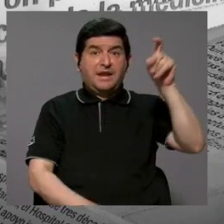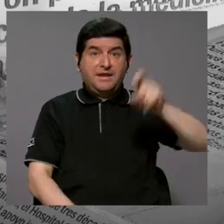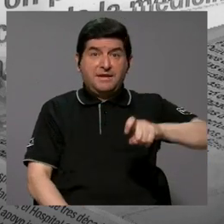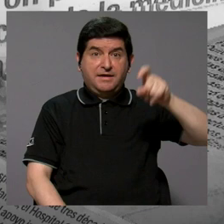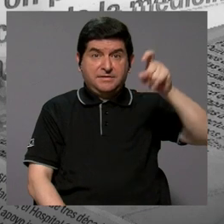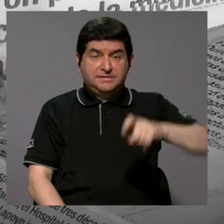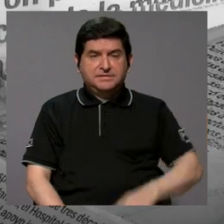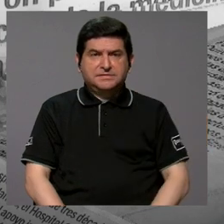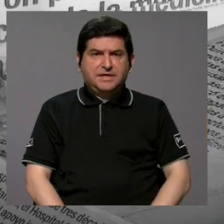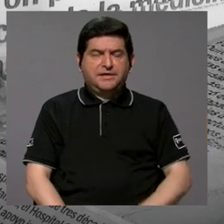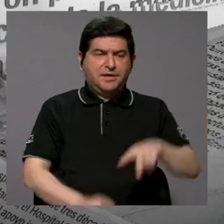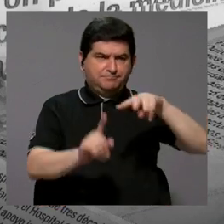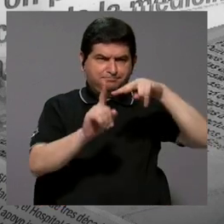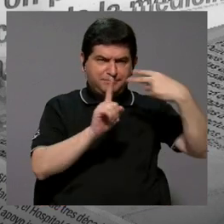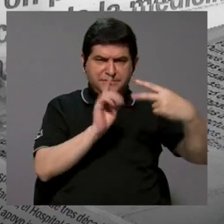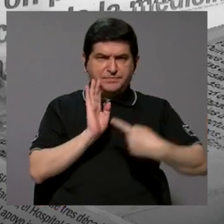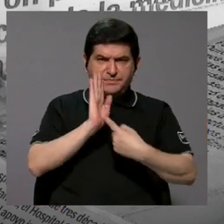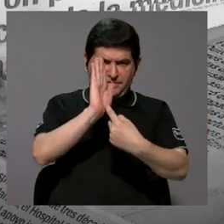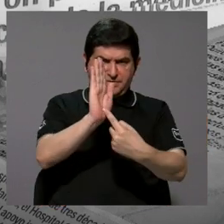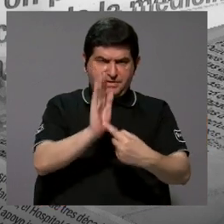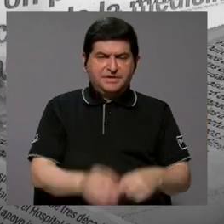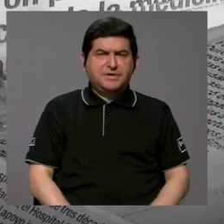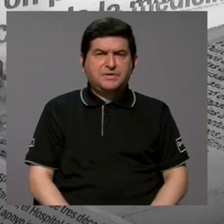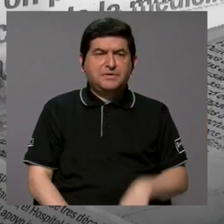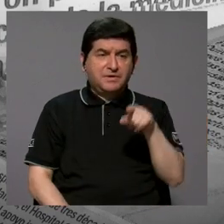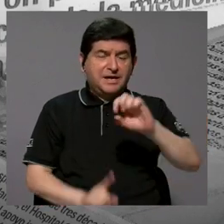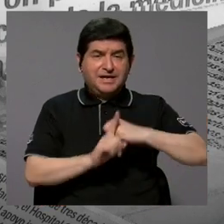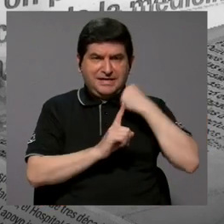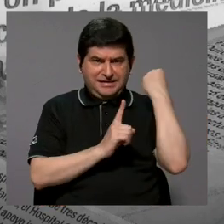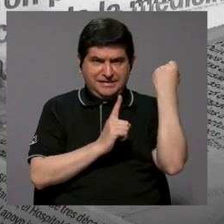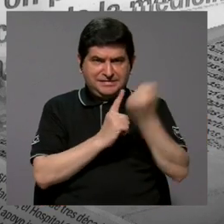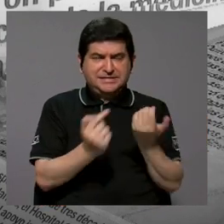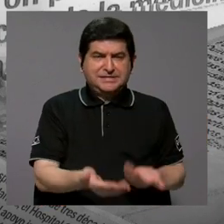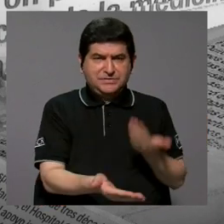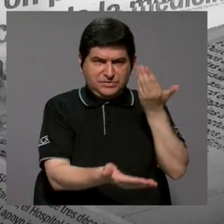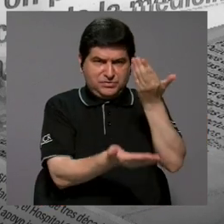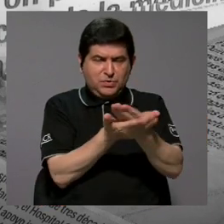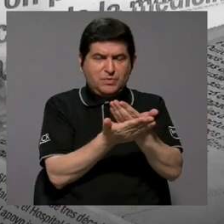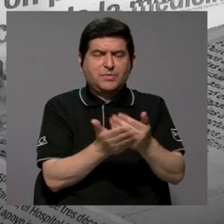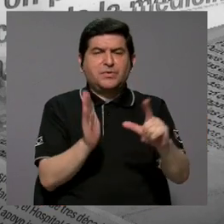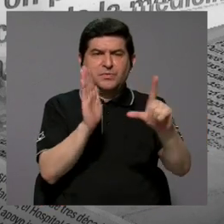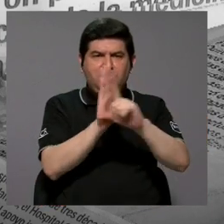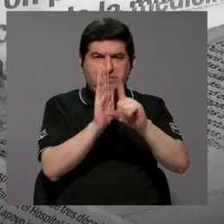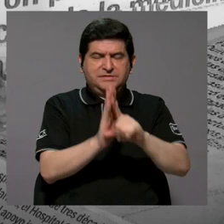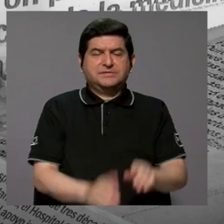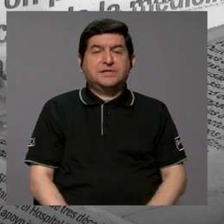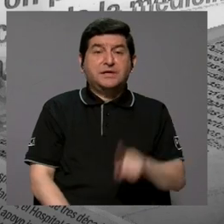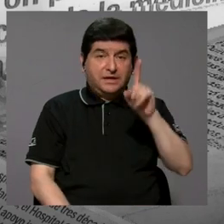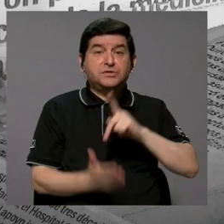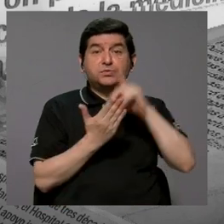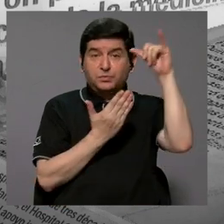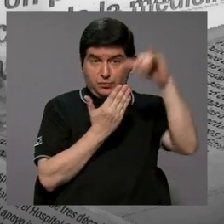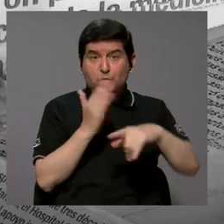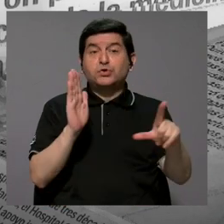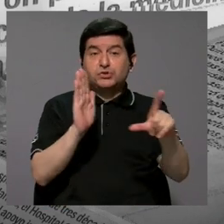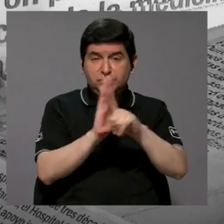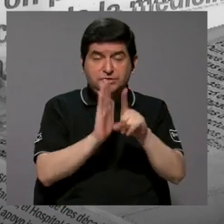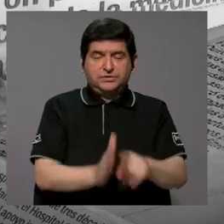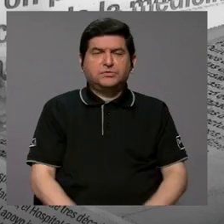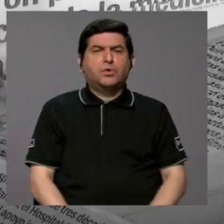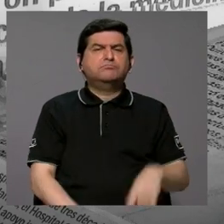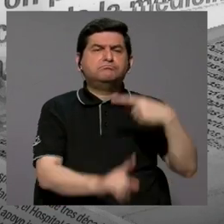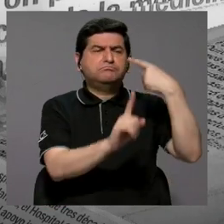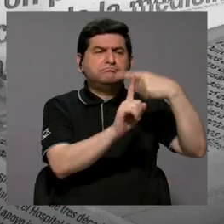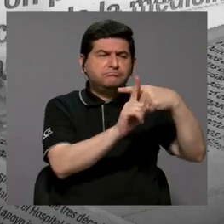que tener este punto de vista con esta propuesta de ley, proyecto de ley. Entonces, lo positivo